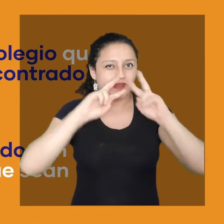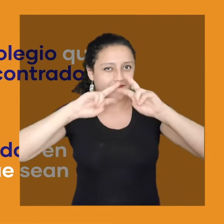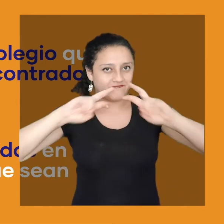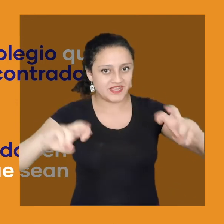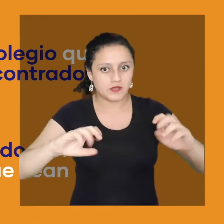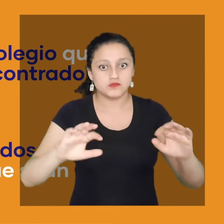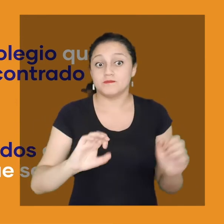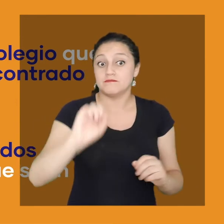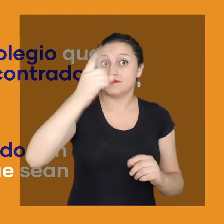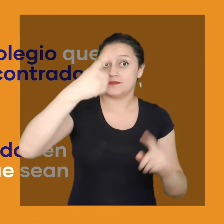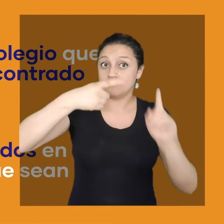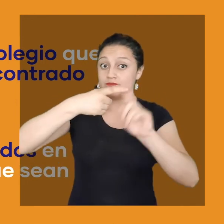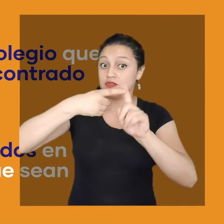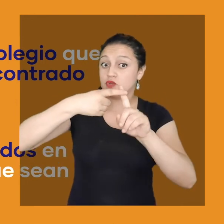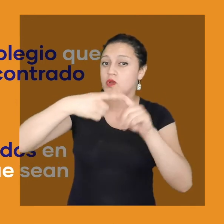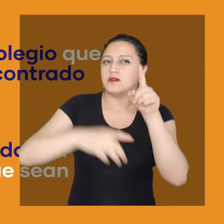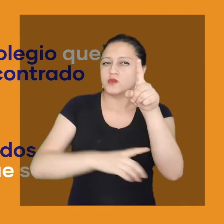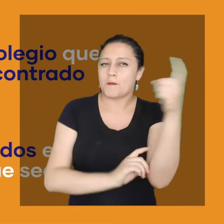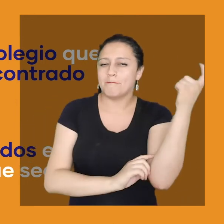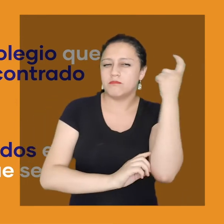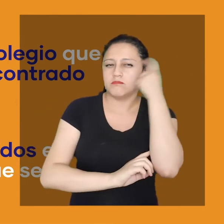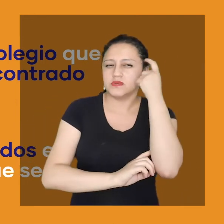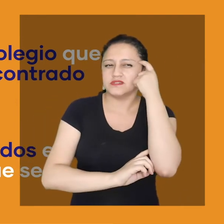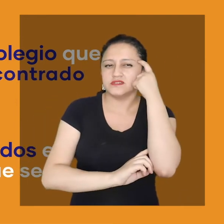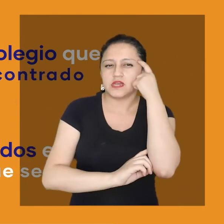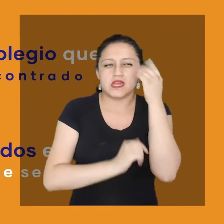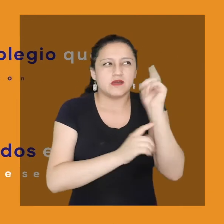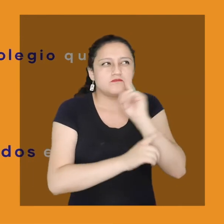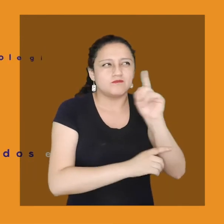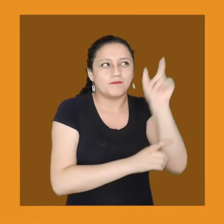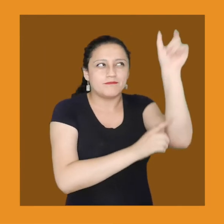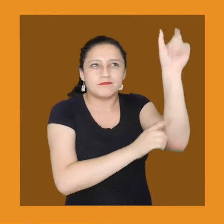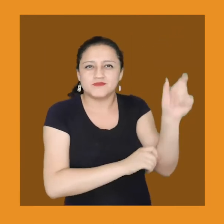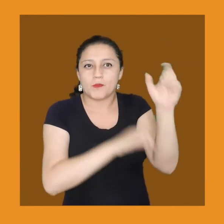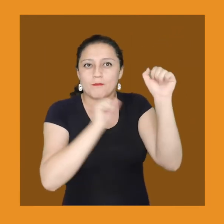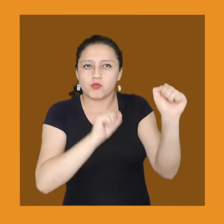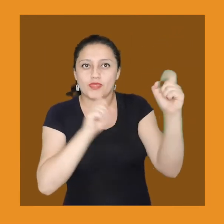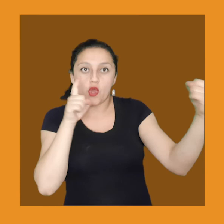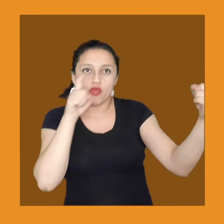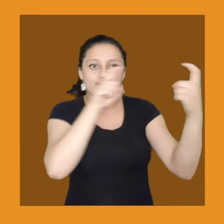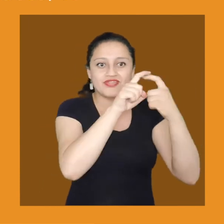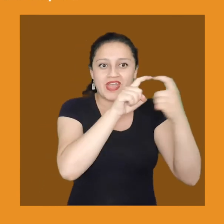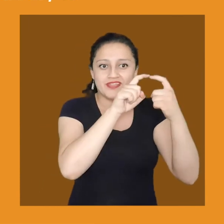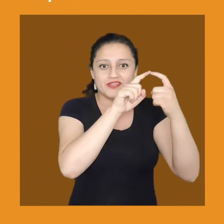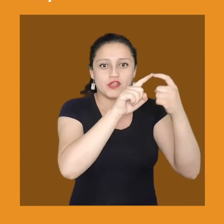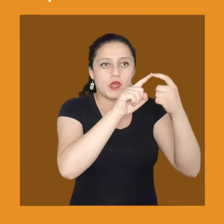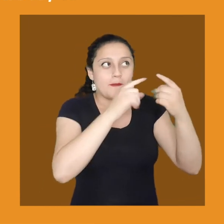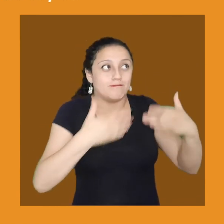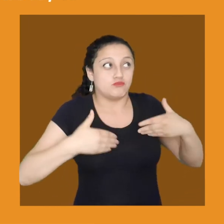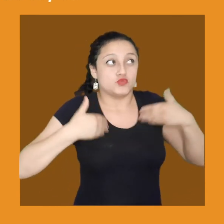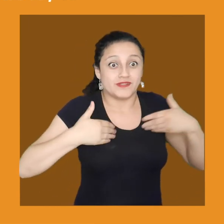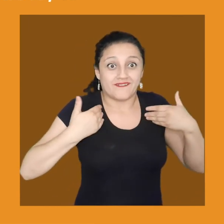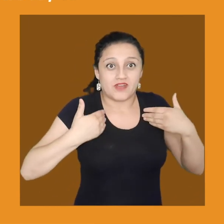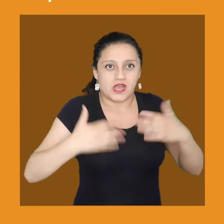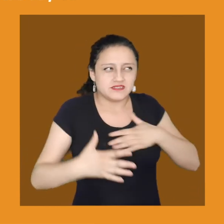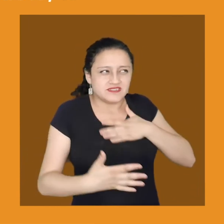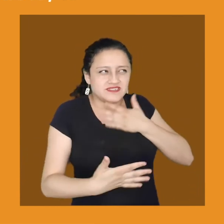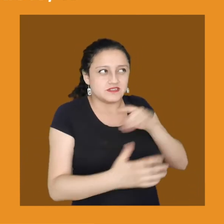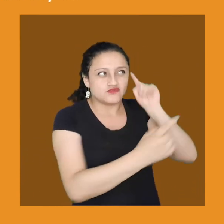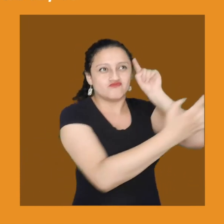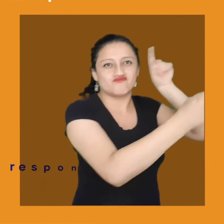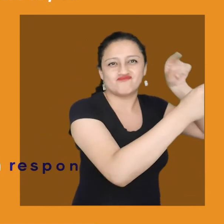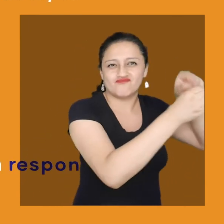en un problema de investigación. Para esto, te sugerimos los siguientes pasos. 1. Piensa en un tema en que tengas